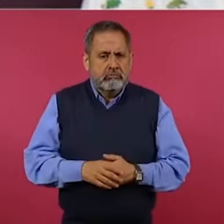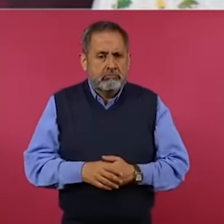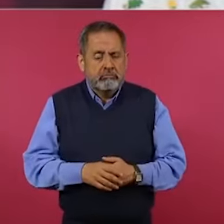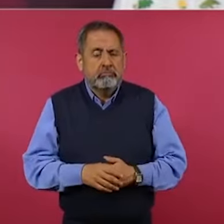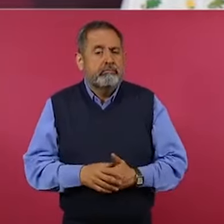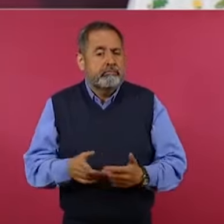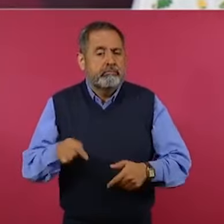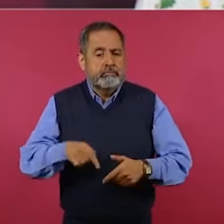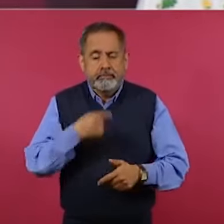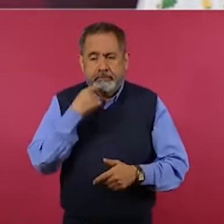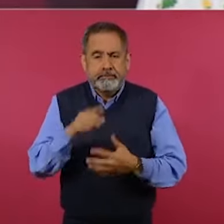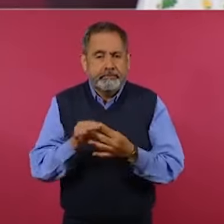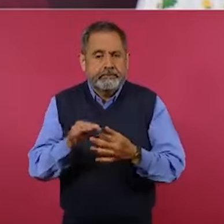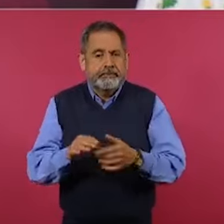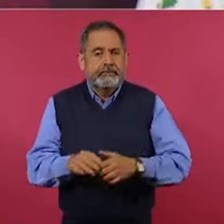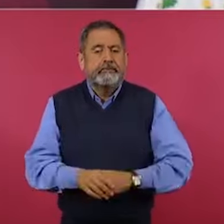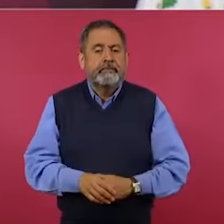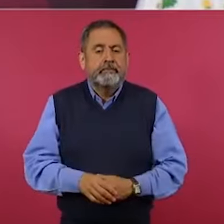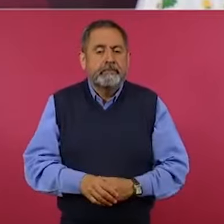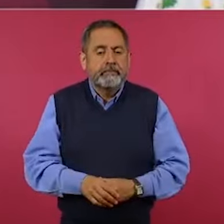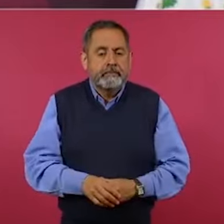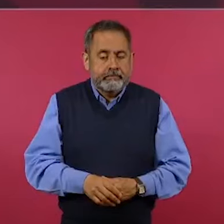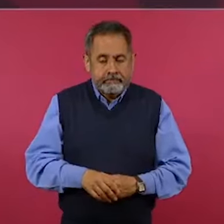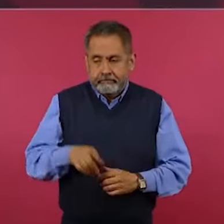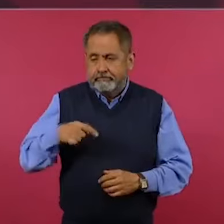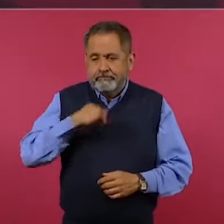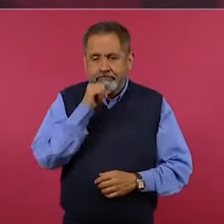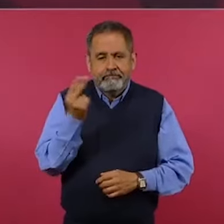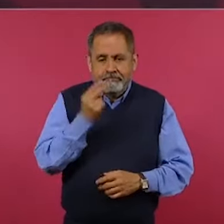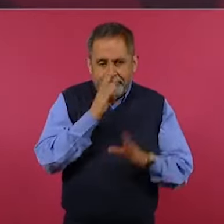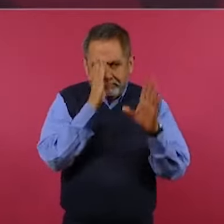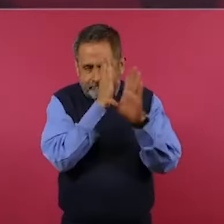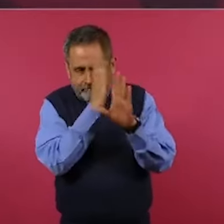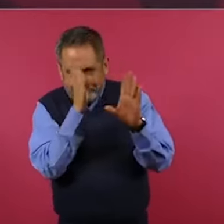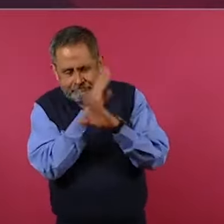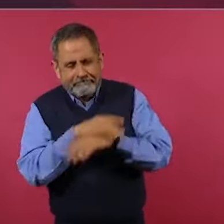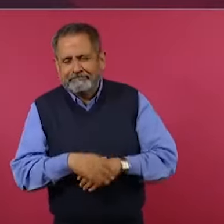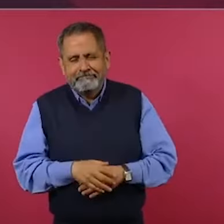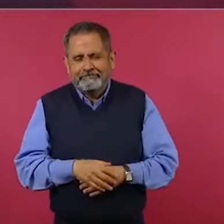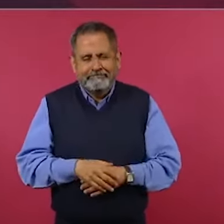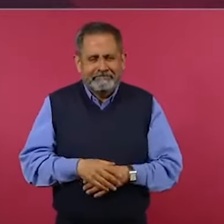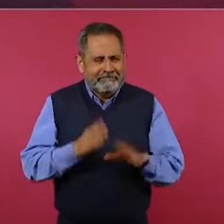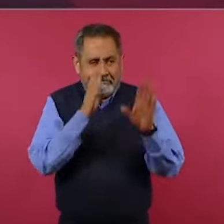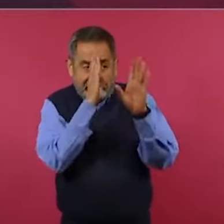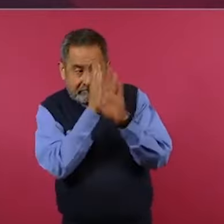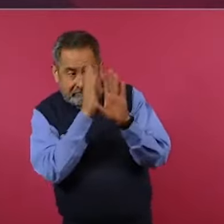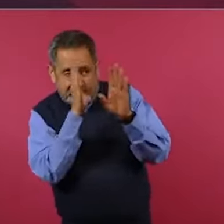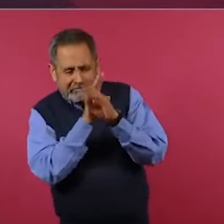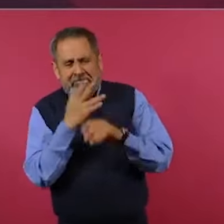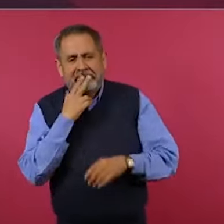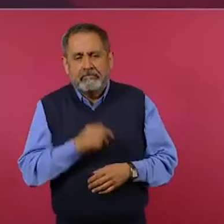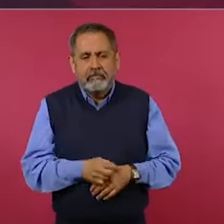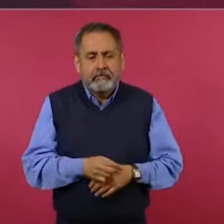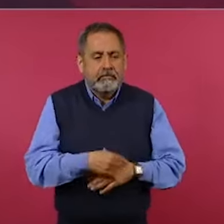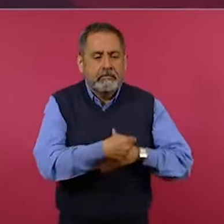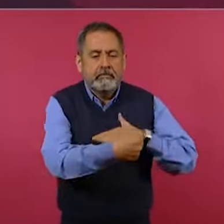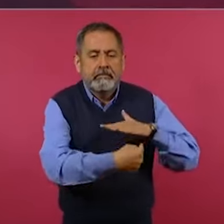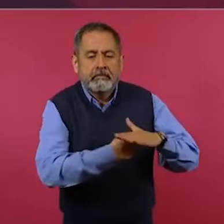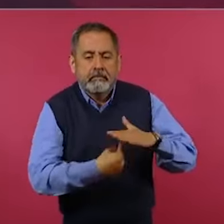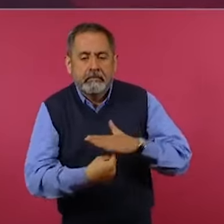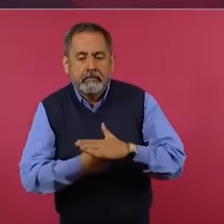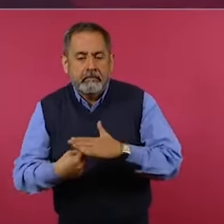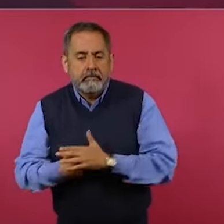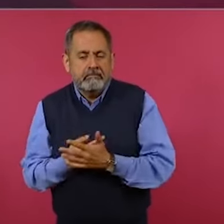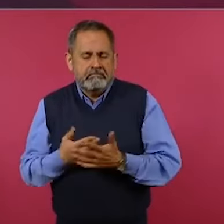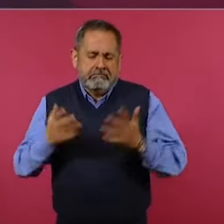hace falta el espionaje, eso no sirve de nada y además es